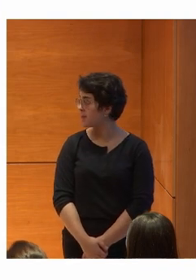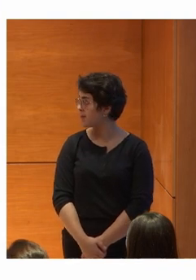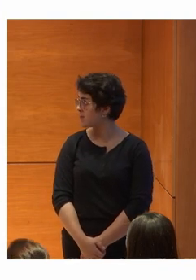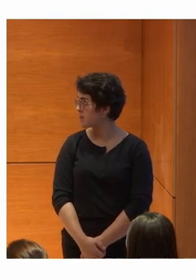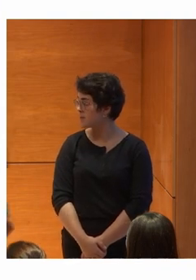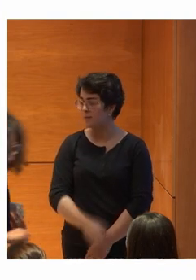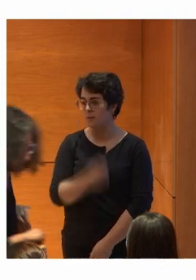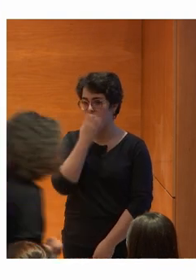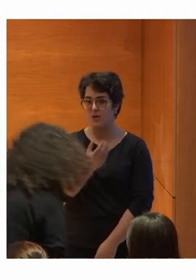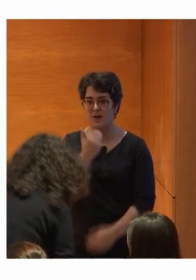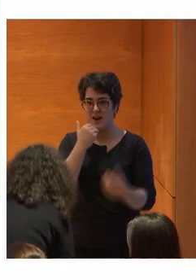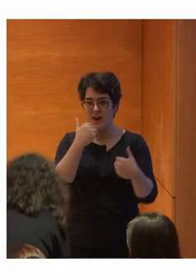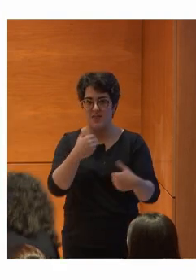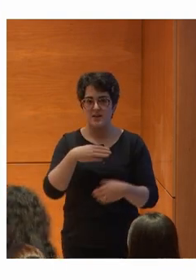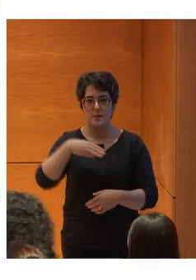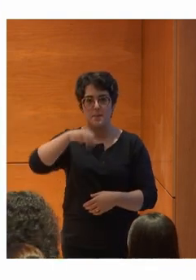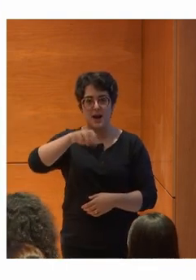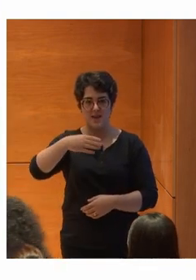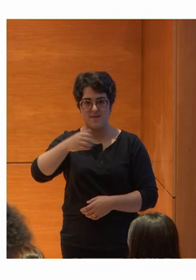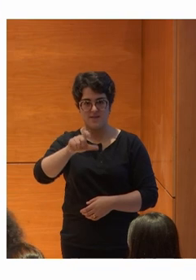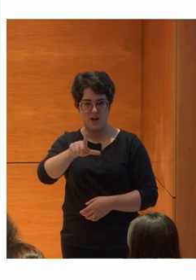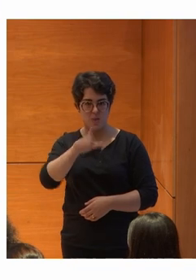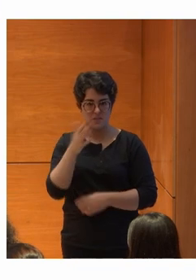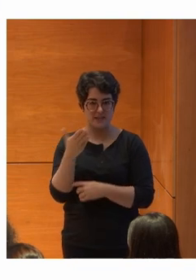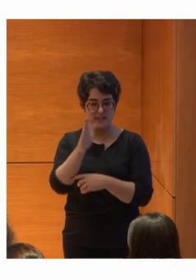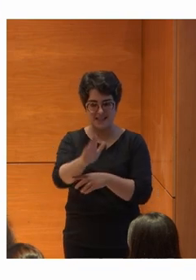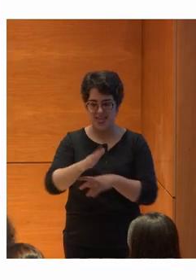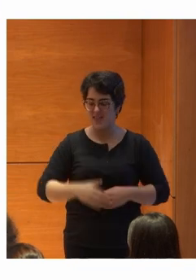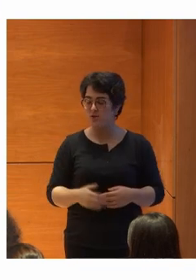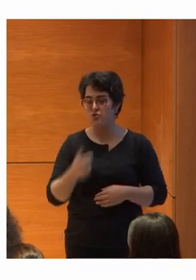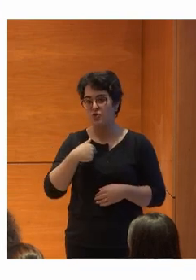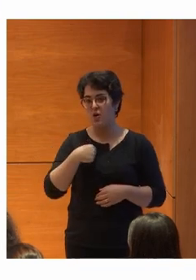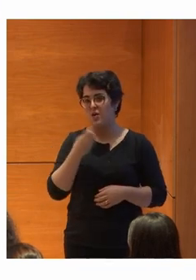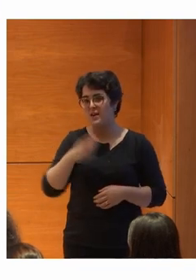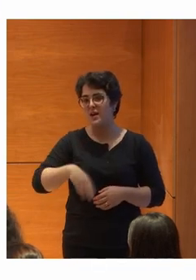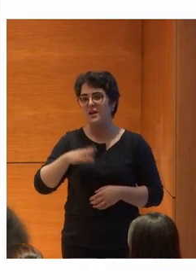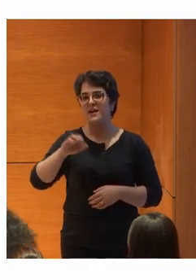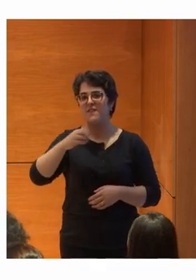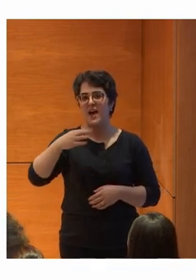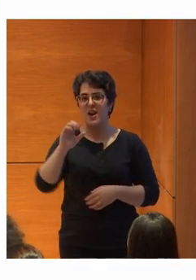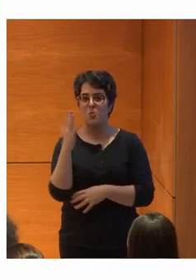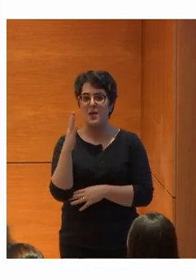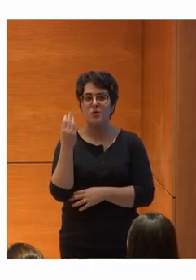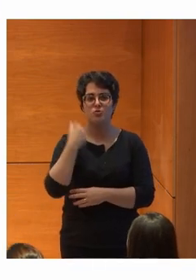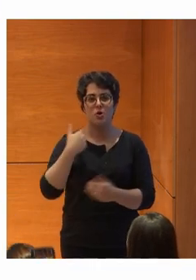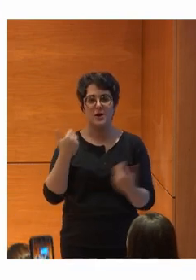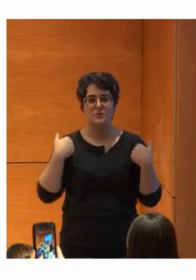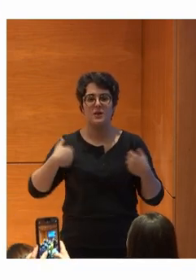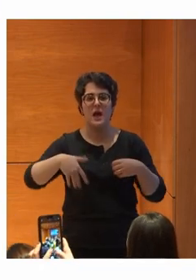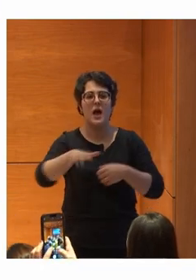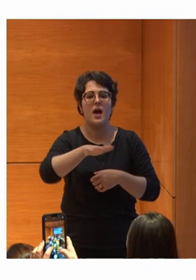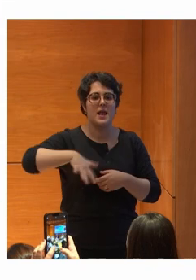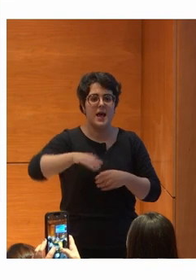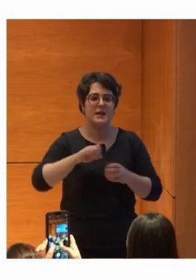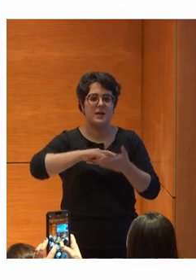Gracias Maribel por la presentación Bueno yo soy Rafael Robledo Soy el responsable Del área de